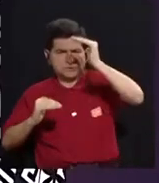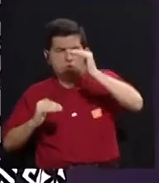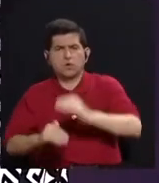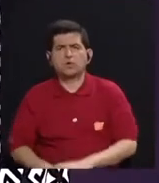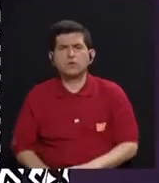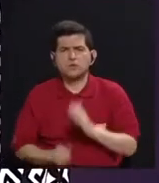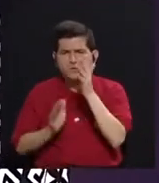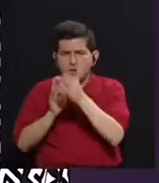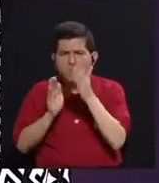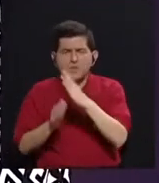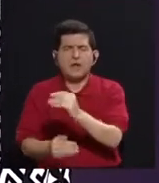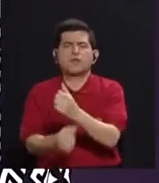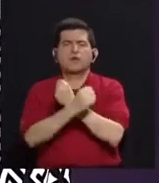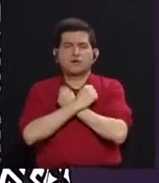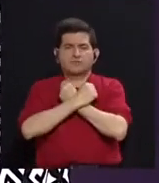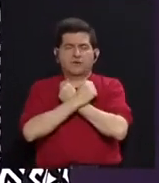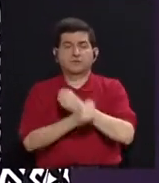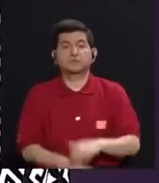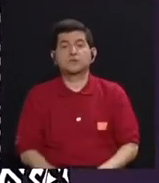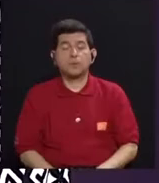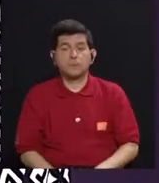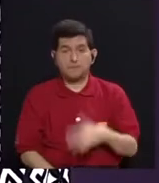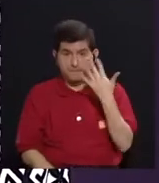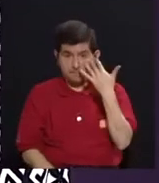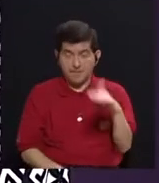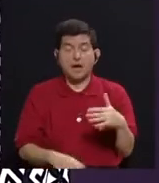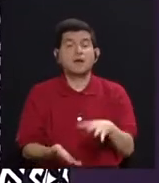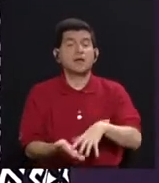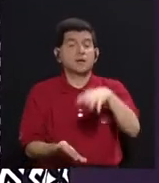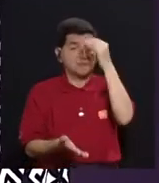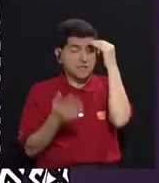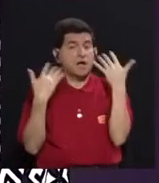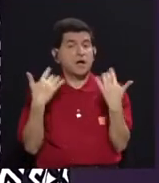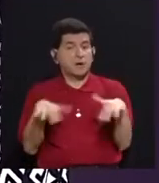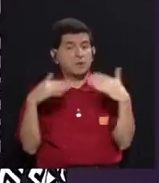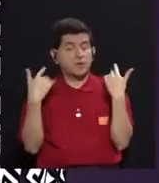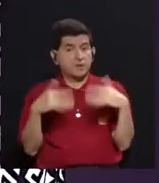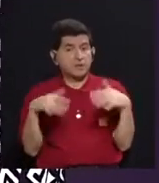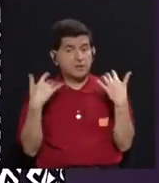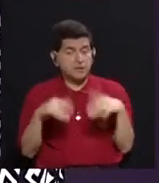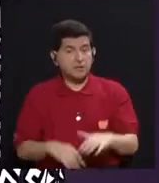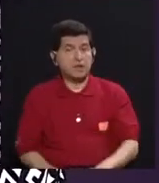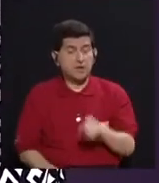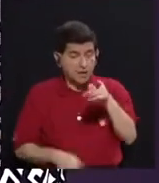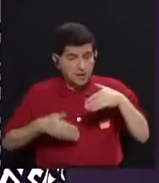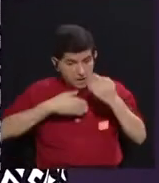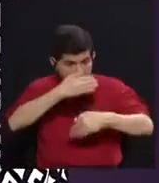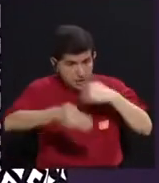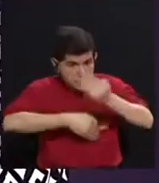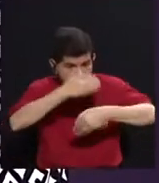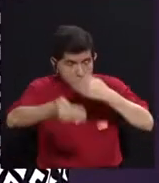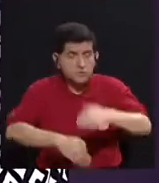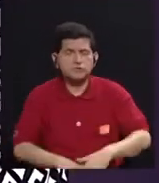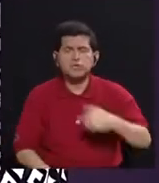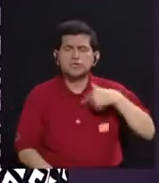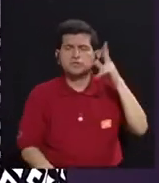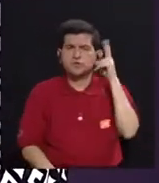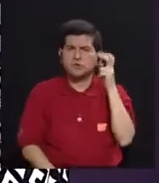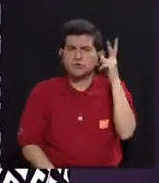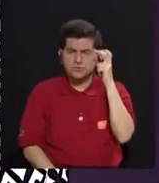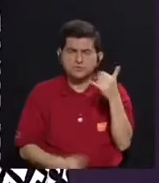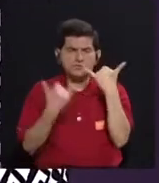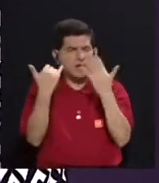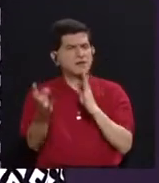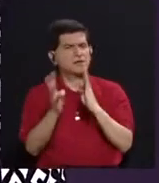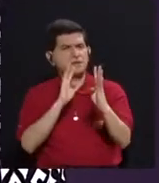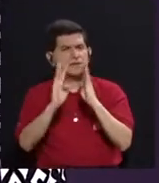cuidado y de los afectos. Bueno, pareciera que hay mucho que aprender realmente en esta vía. He escuchado ya que se empieza